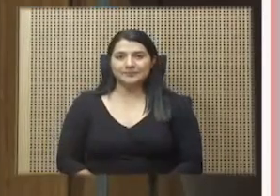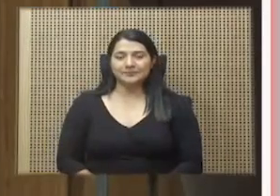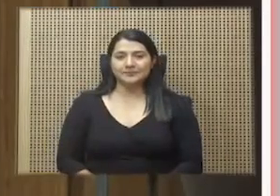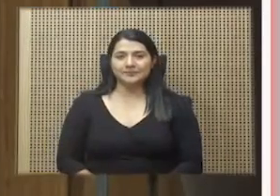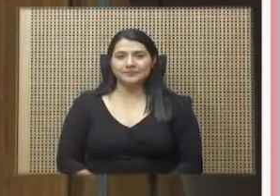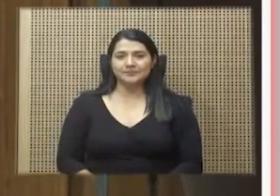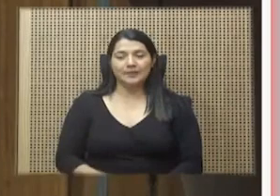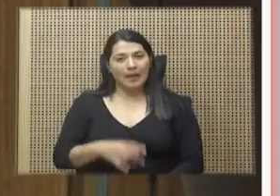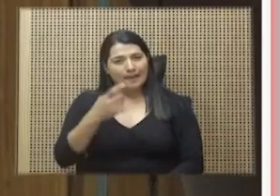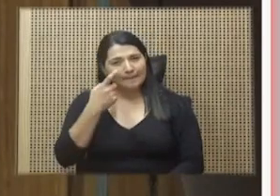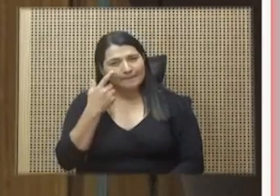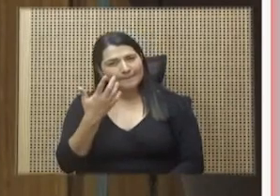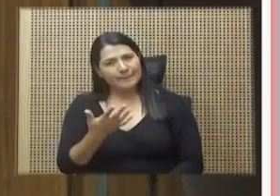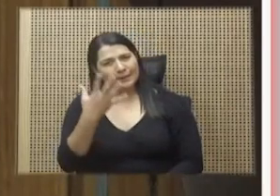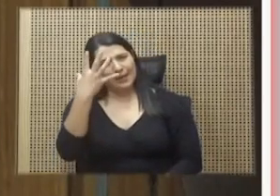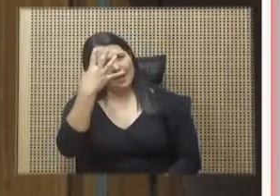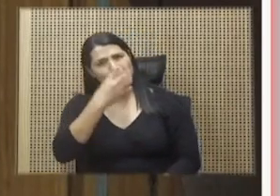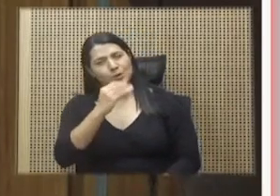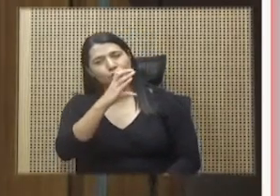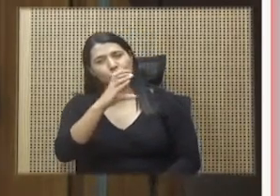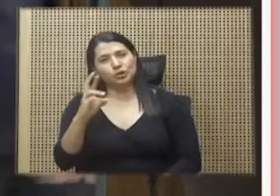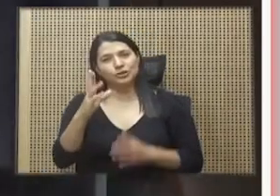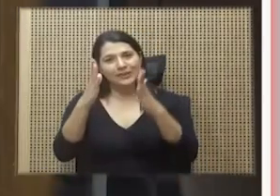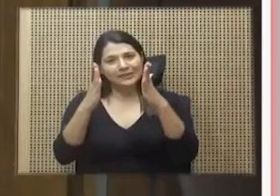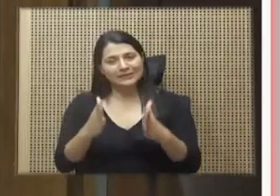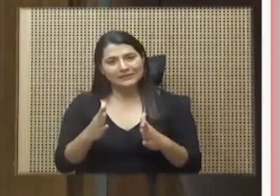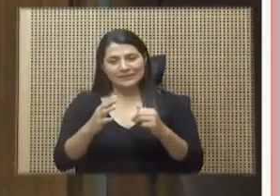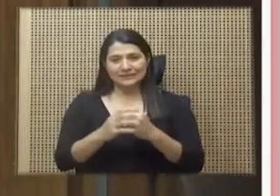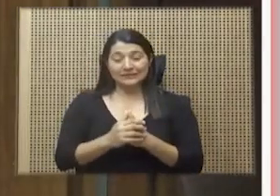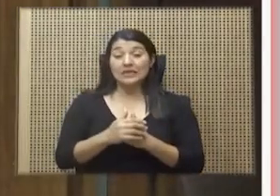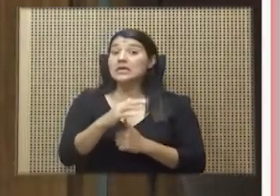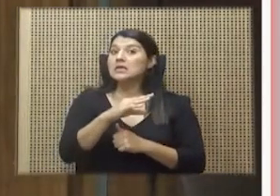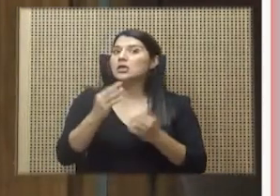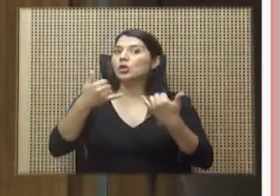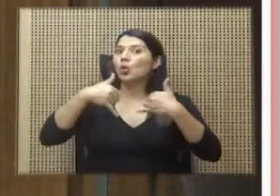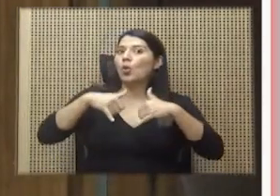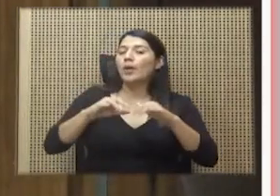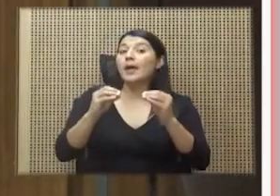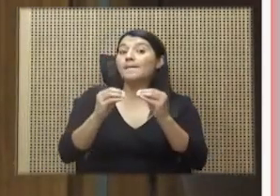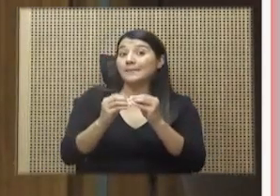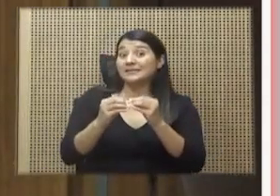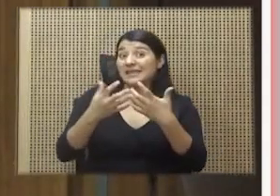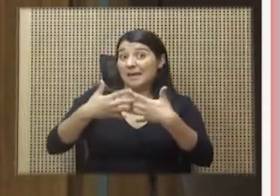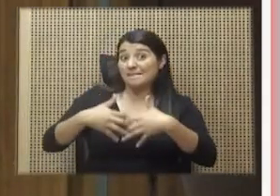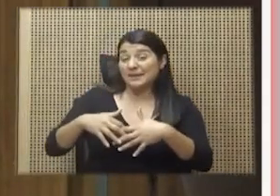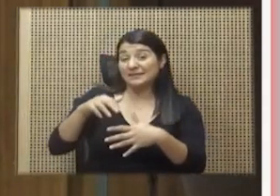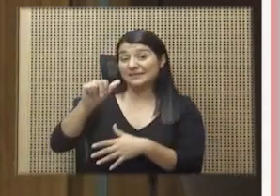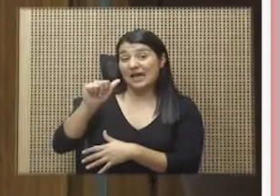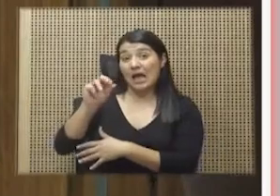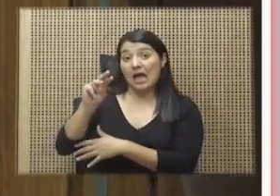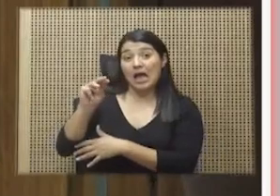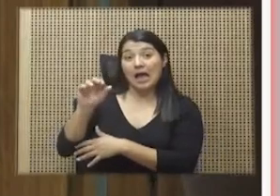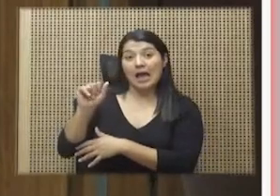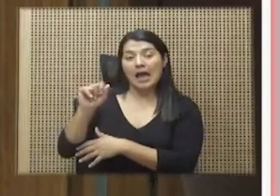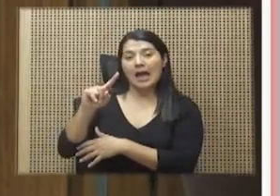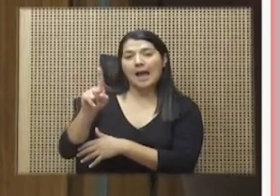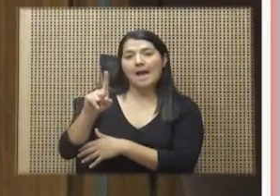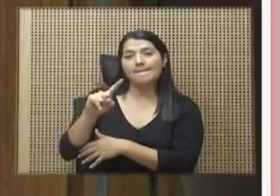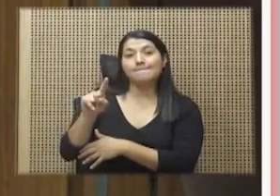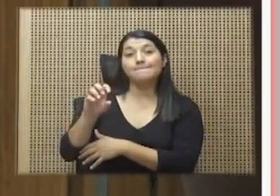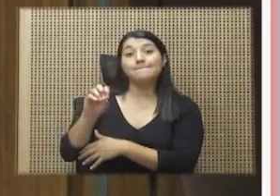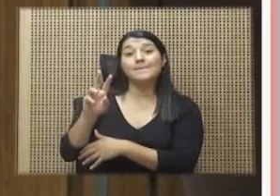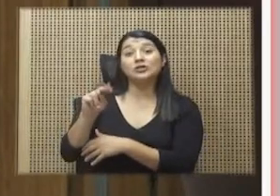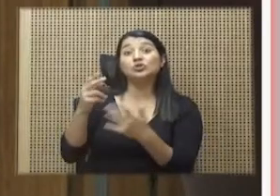Vean qué belleza costarricenses, y hay más. Amazon, que ya genera aquí 14